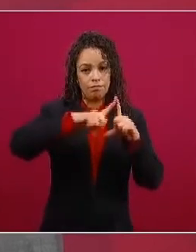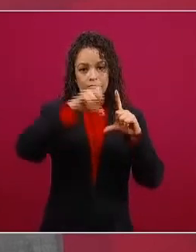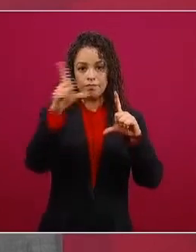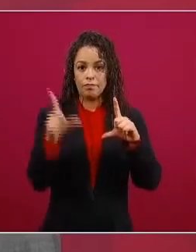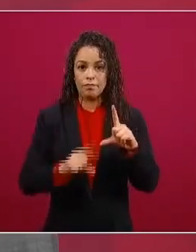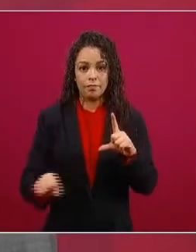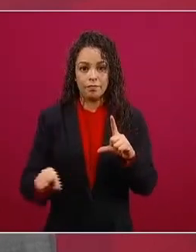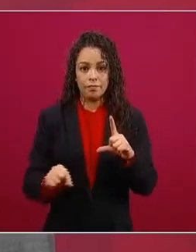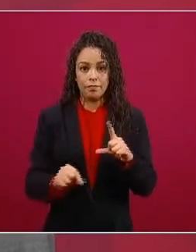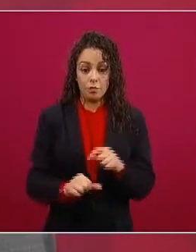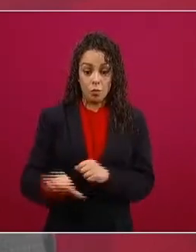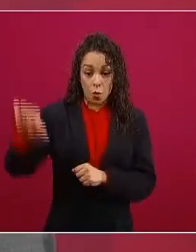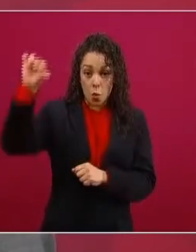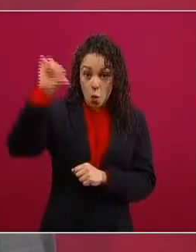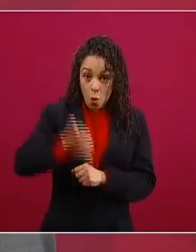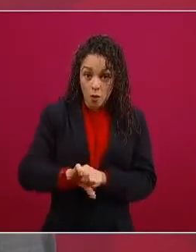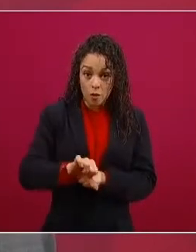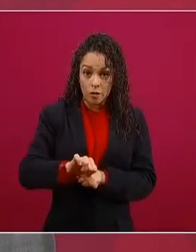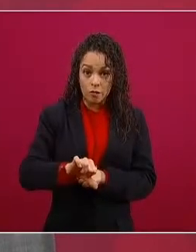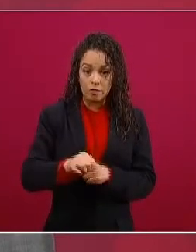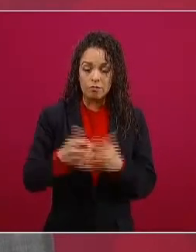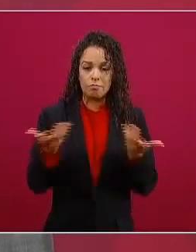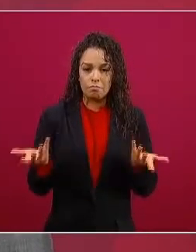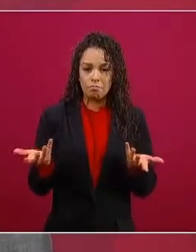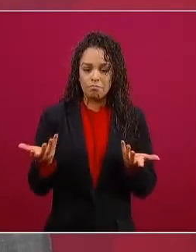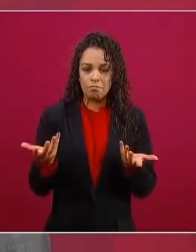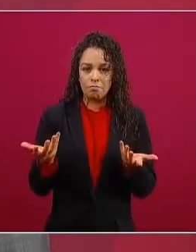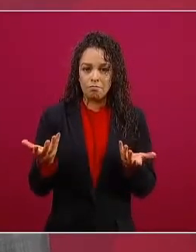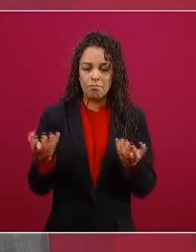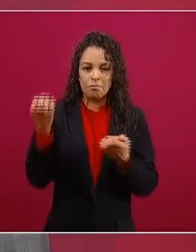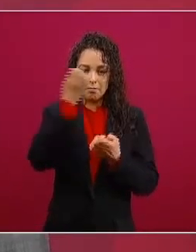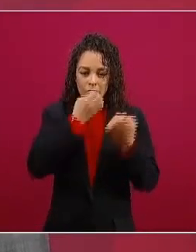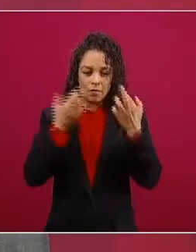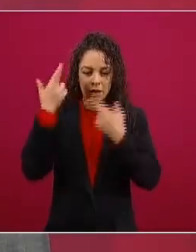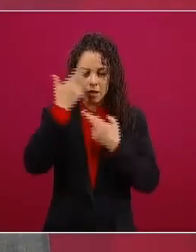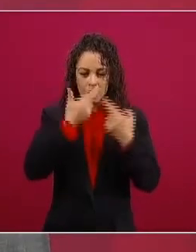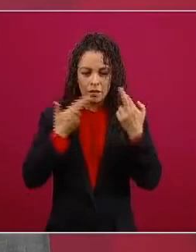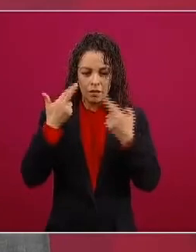hicimos una evaluación de cómo va la Guardia Nacional